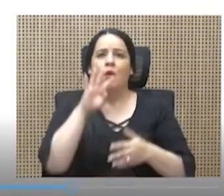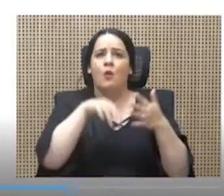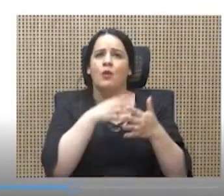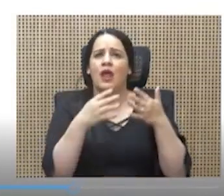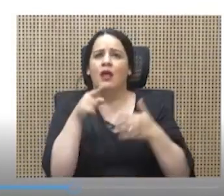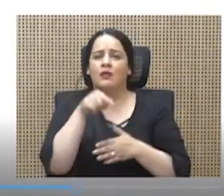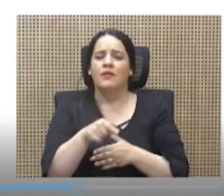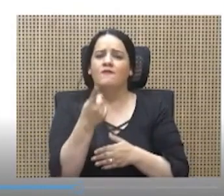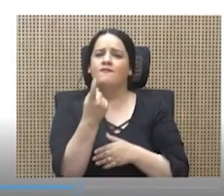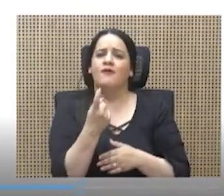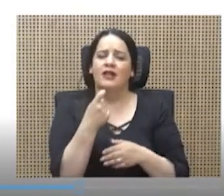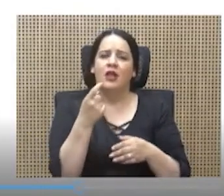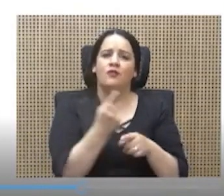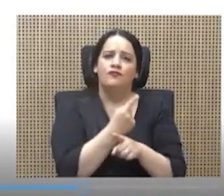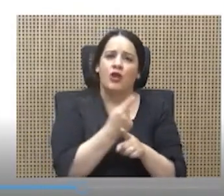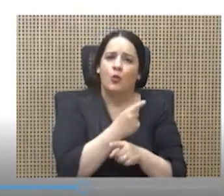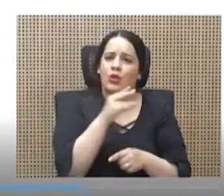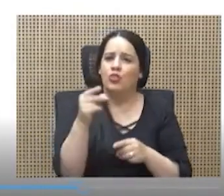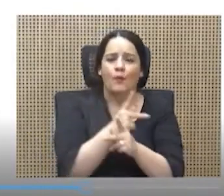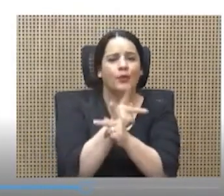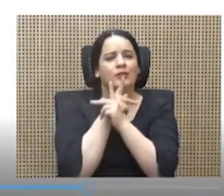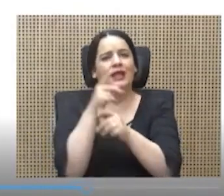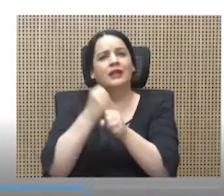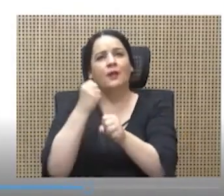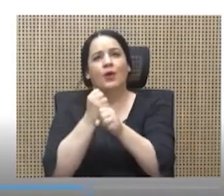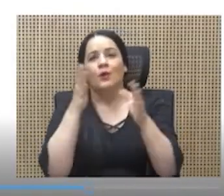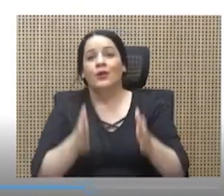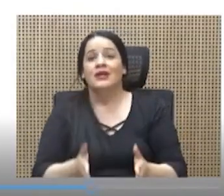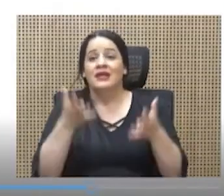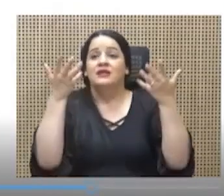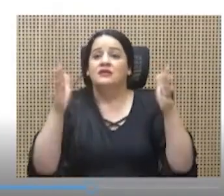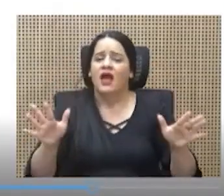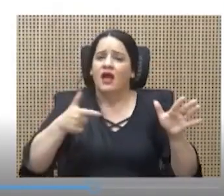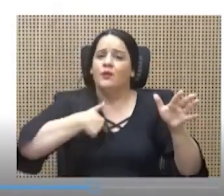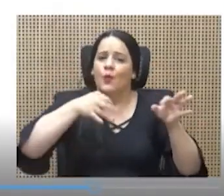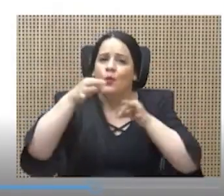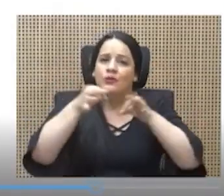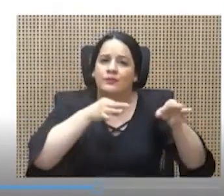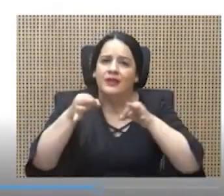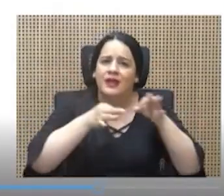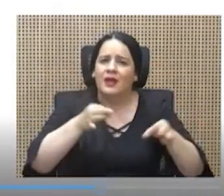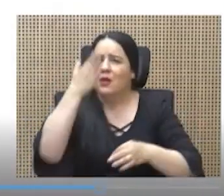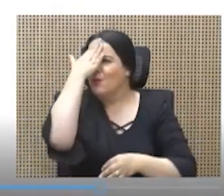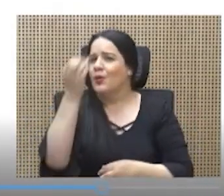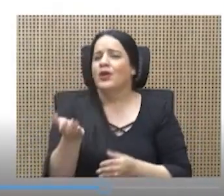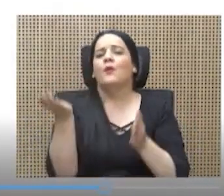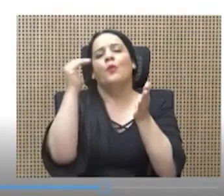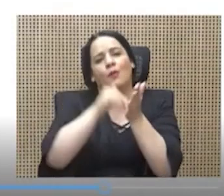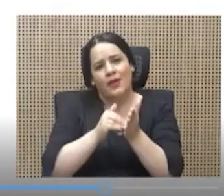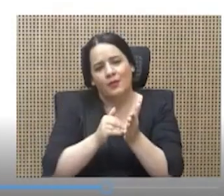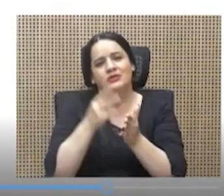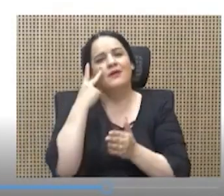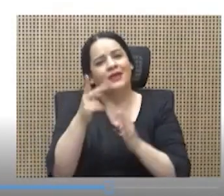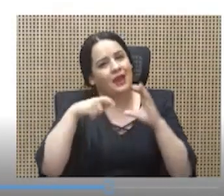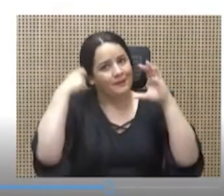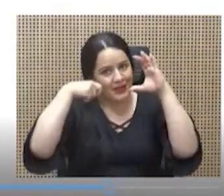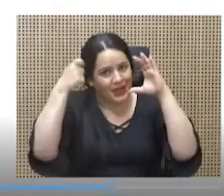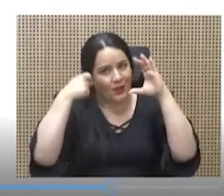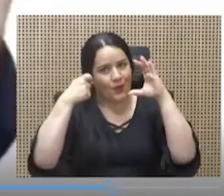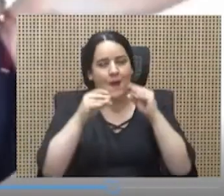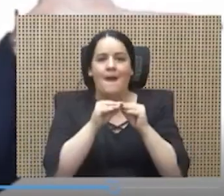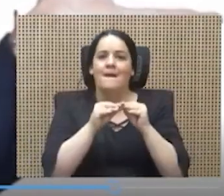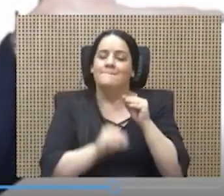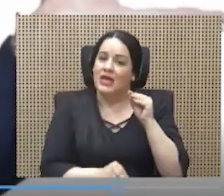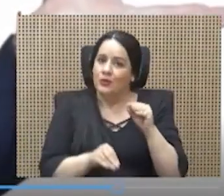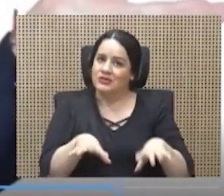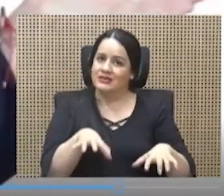carece de regulaciones y no protege a los trabajadores. Eso ya lo expliqué. ¿Por qué mejor no volvemos a ver el video? Menos estrés,